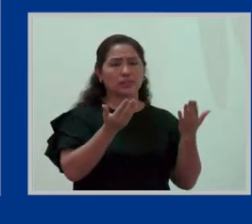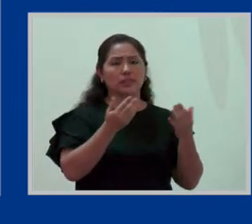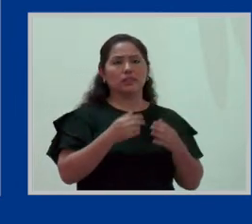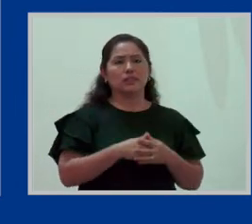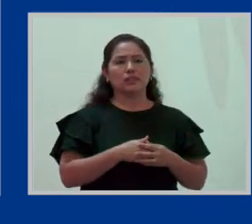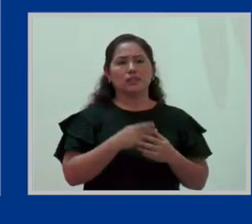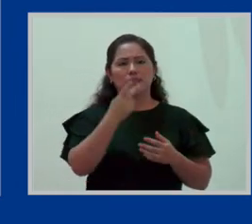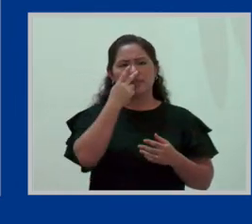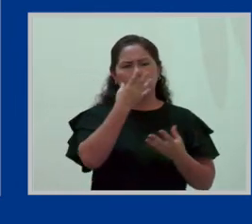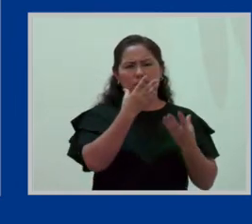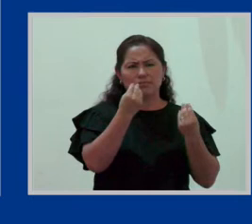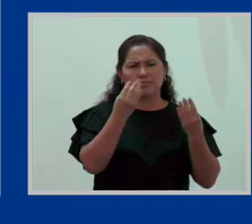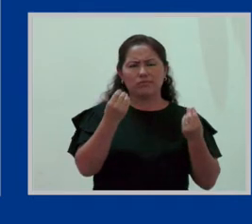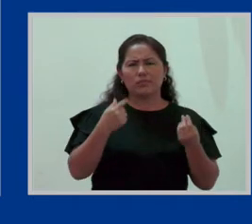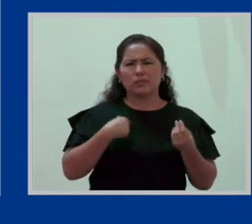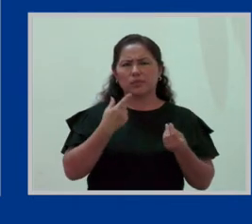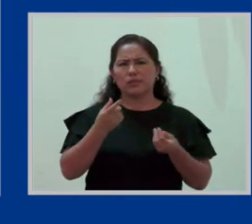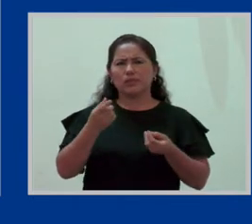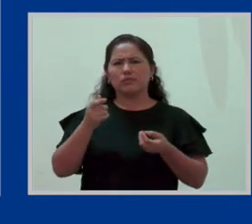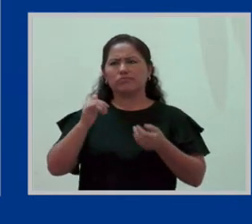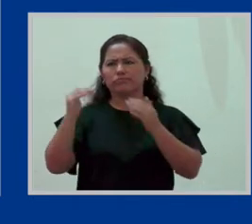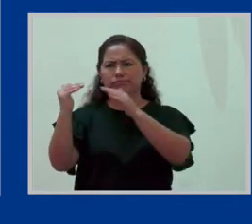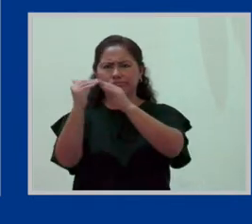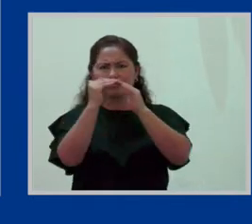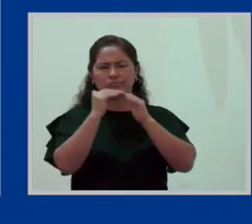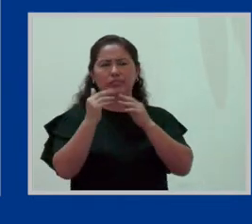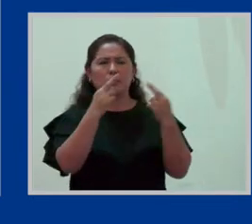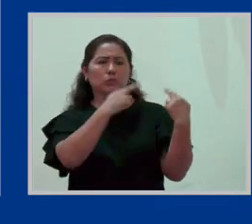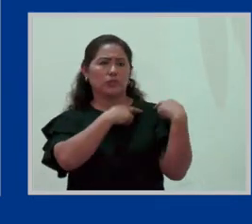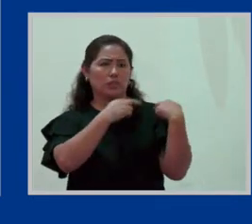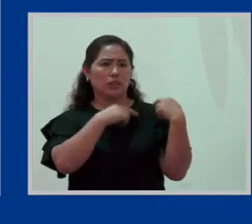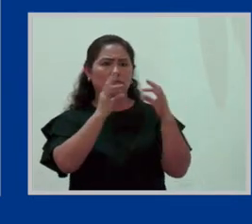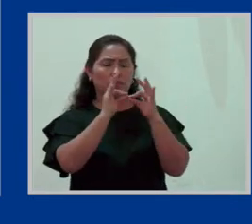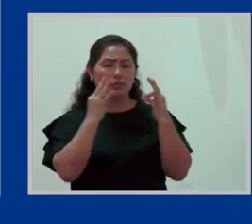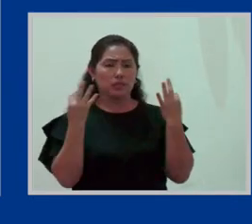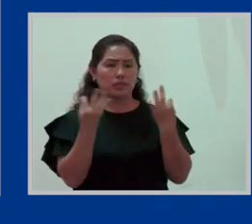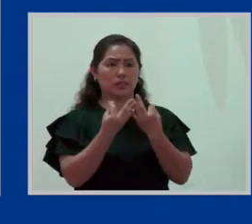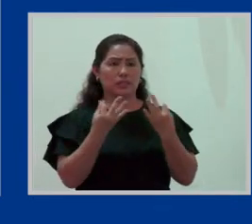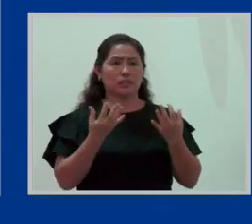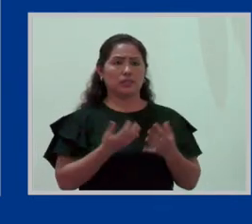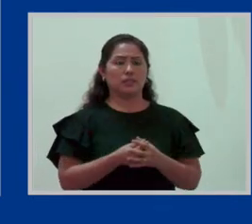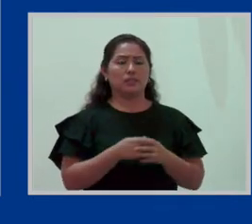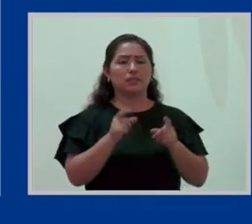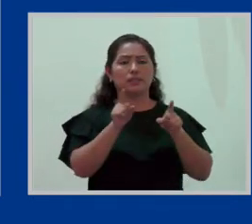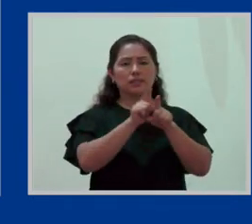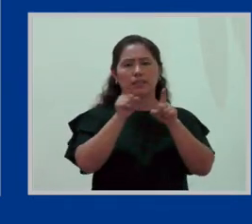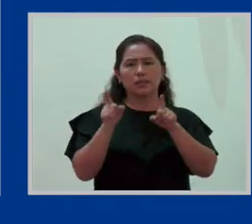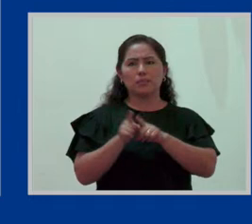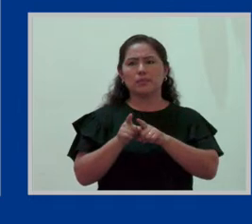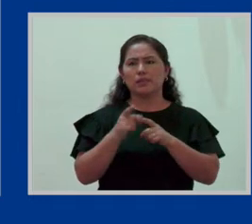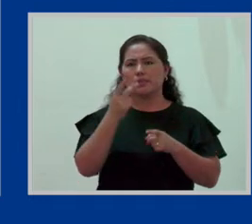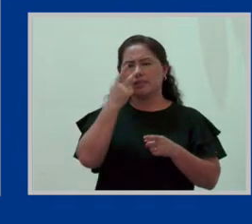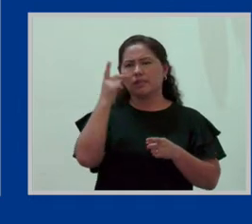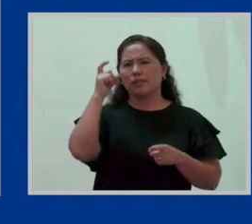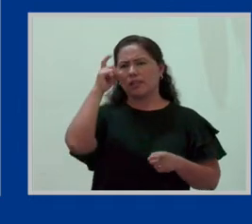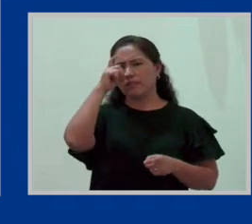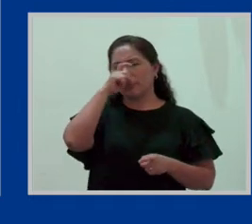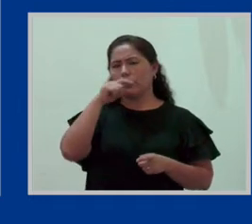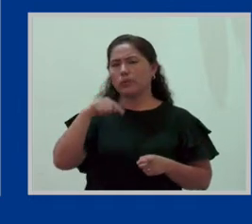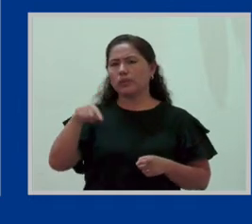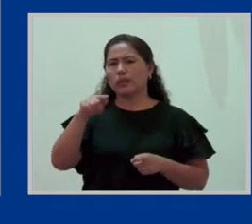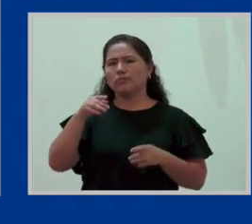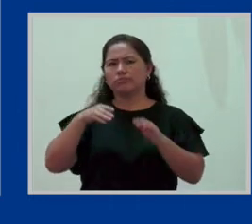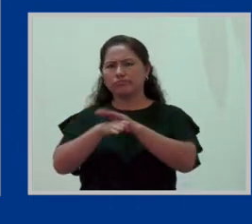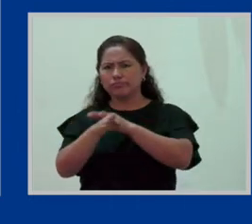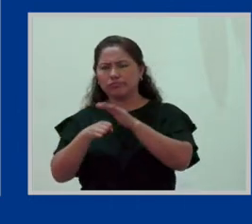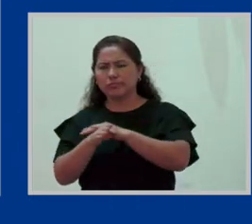distribución equitativa de las responsabilidades familiares. También hay una dificultad para el acceso